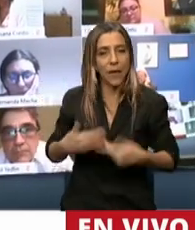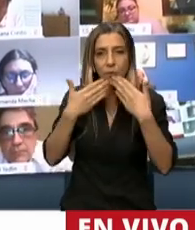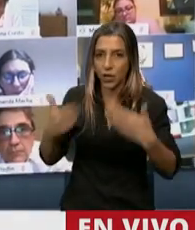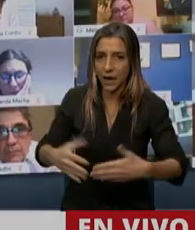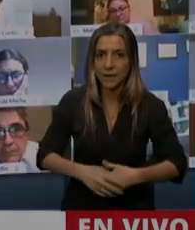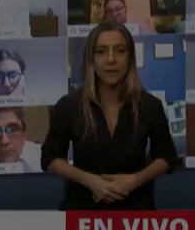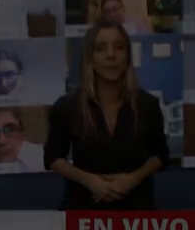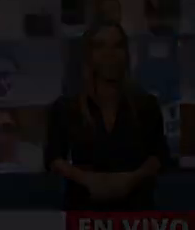Diputado.